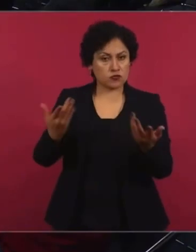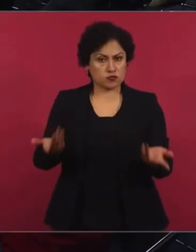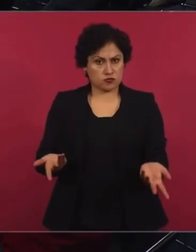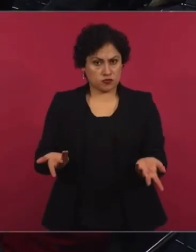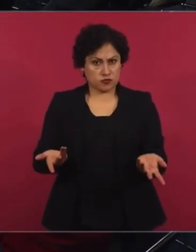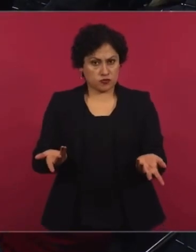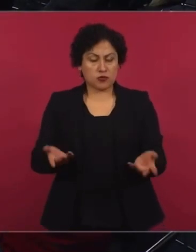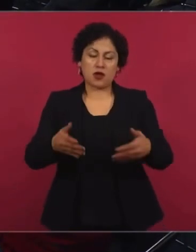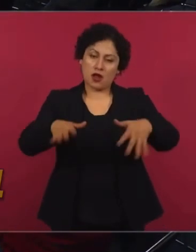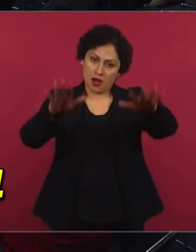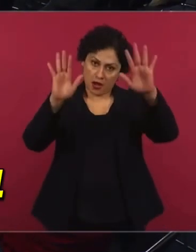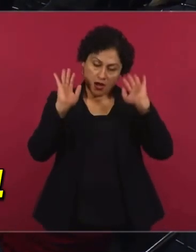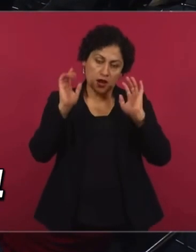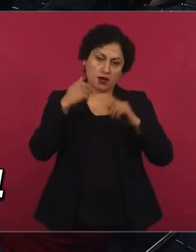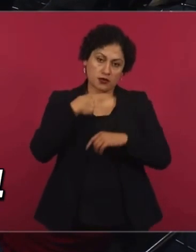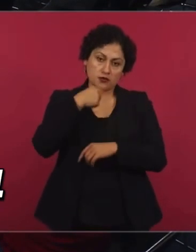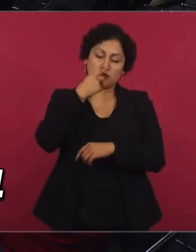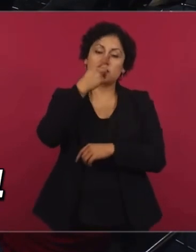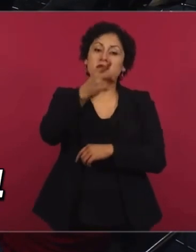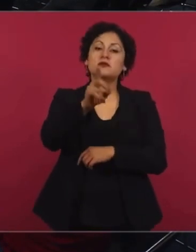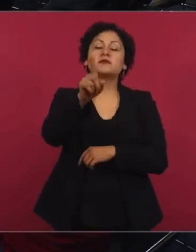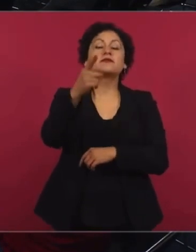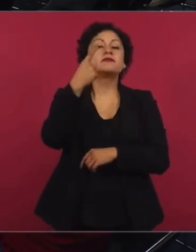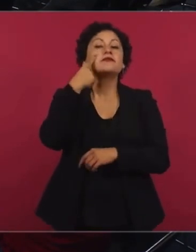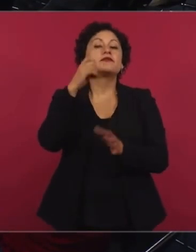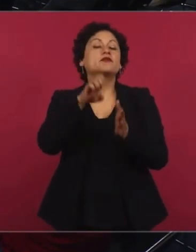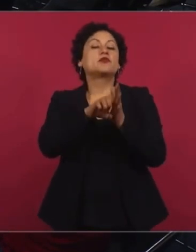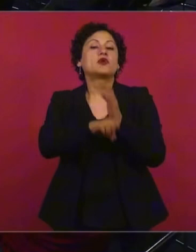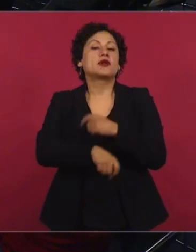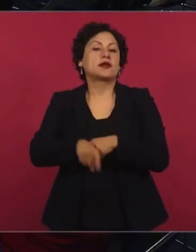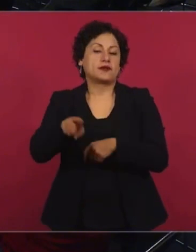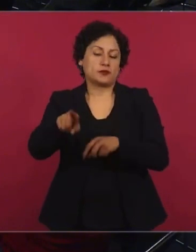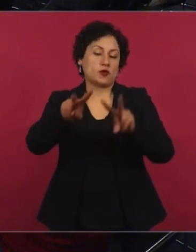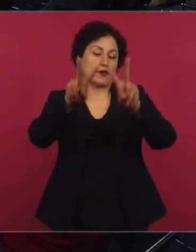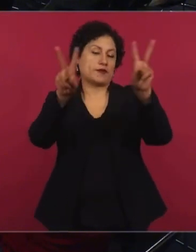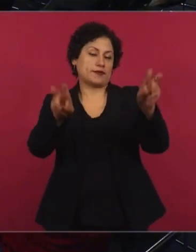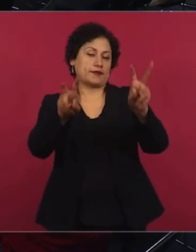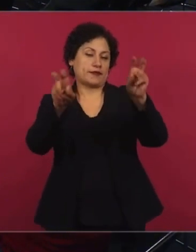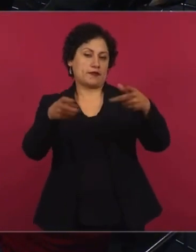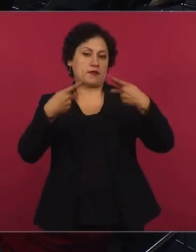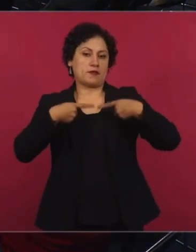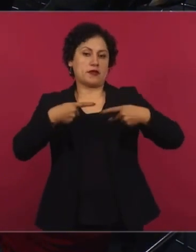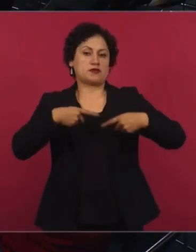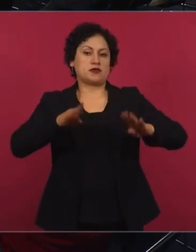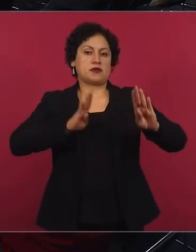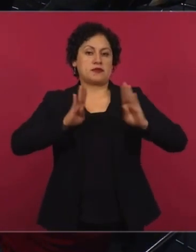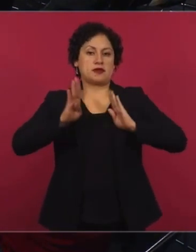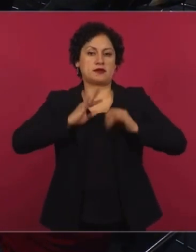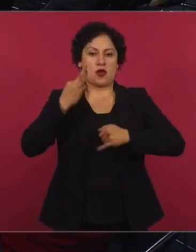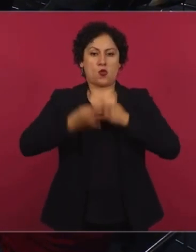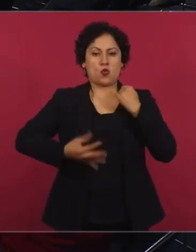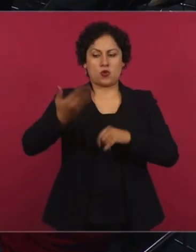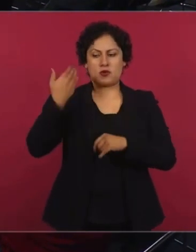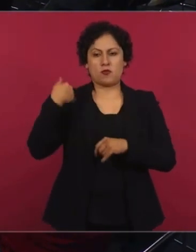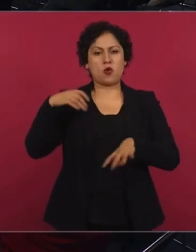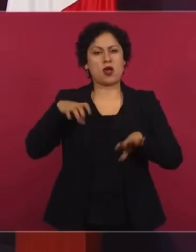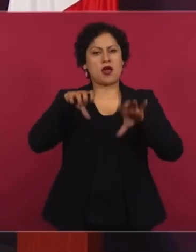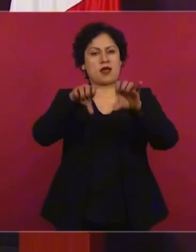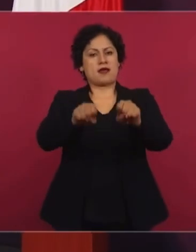les decía yo, el caso del militar, este último que se detuvo, que es general,